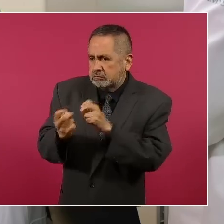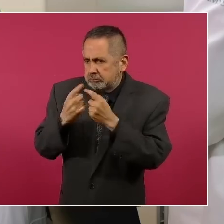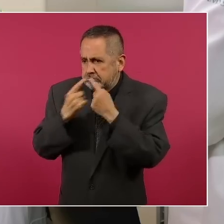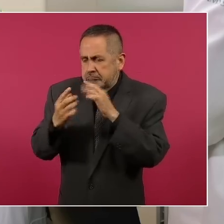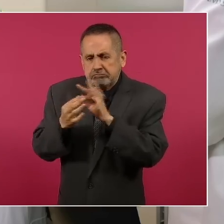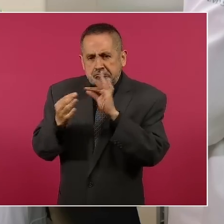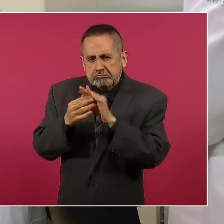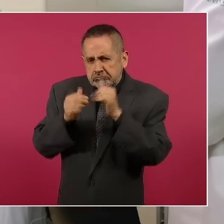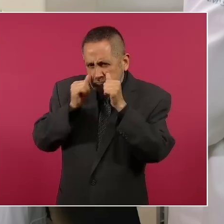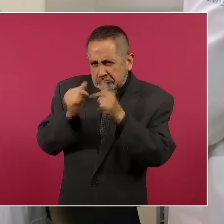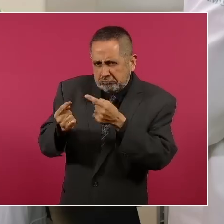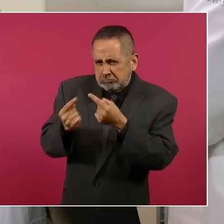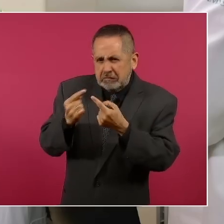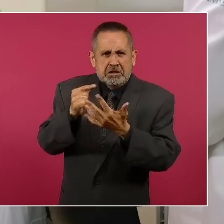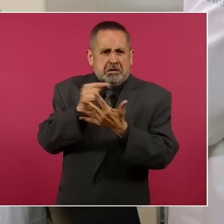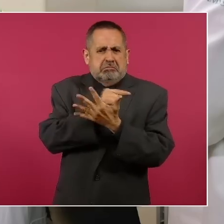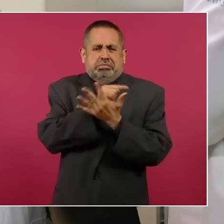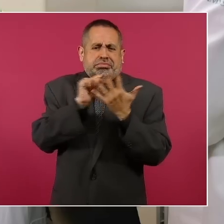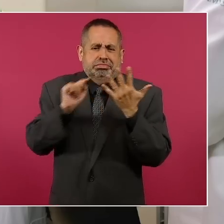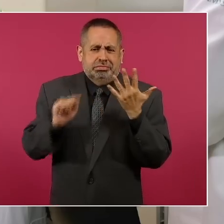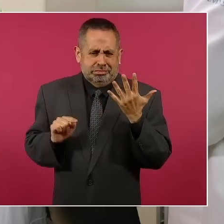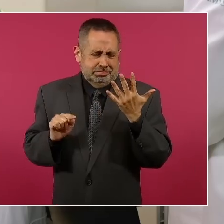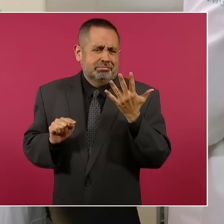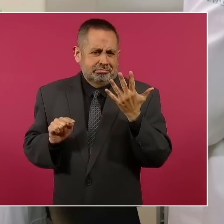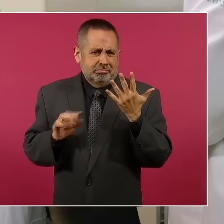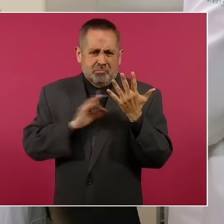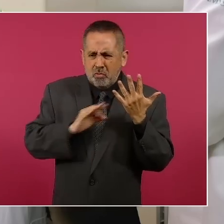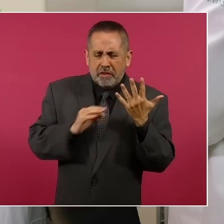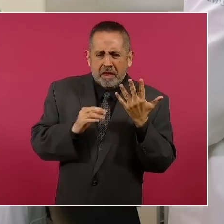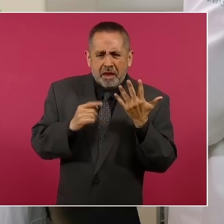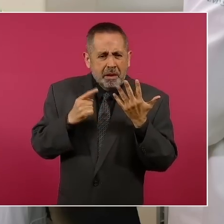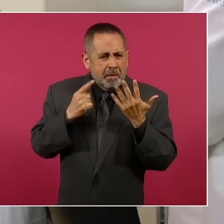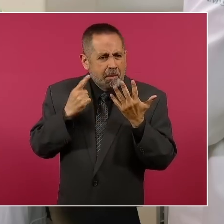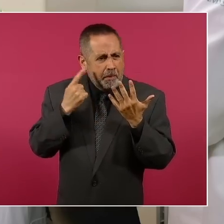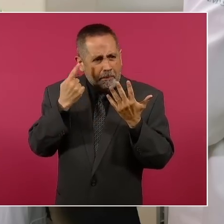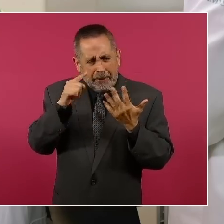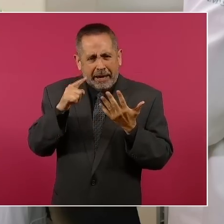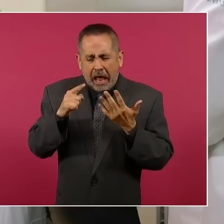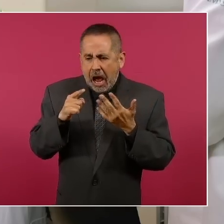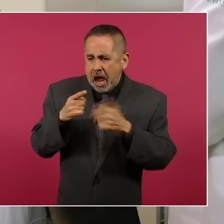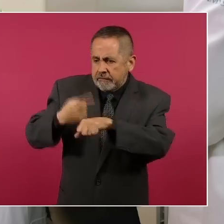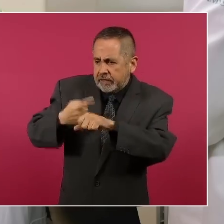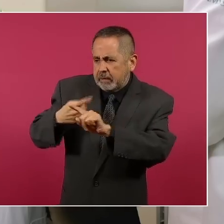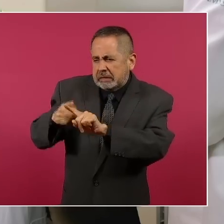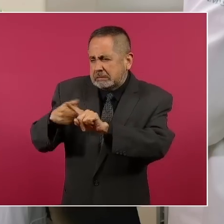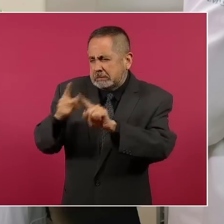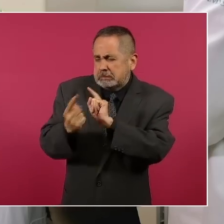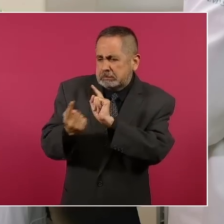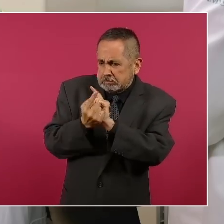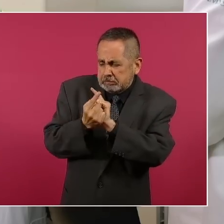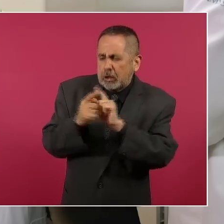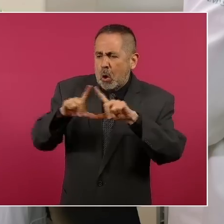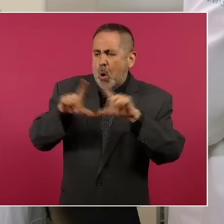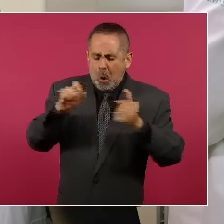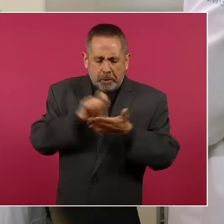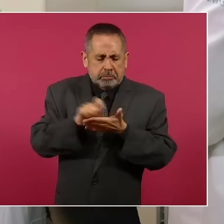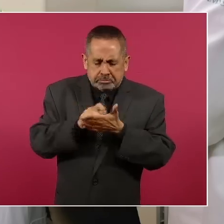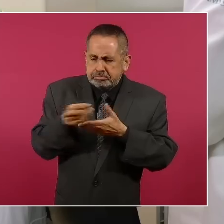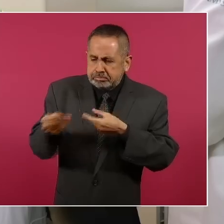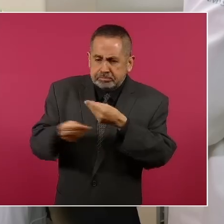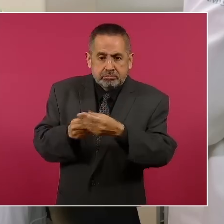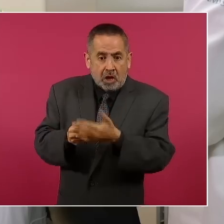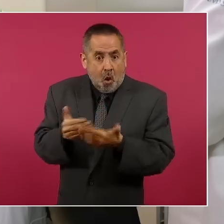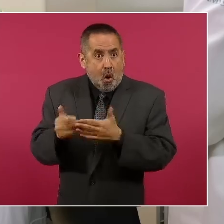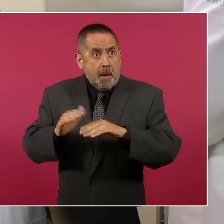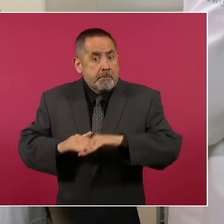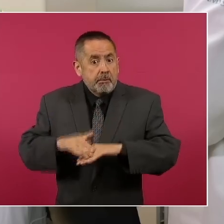que pueden ver una amplia gama de padecimientos y que hoy incrementaron en